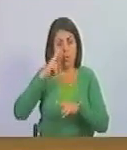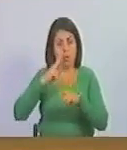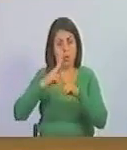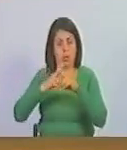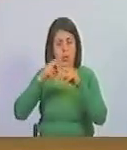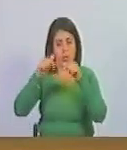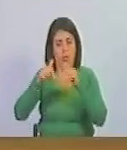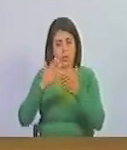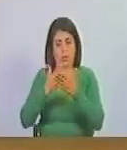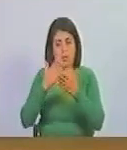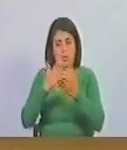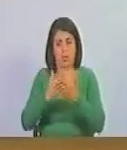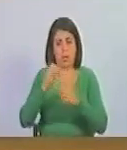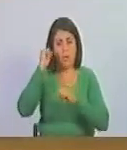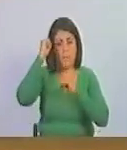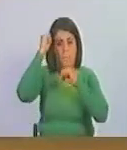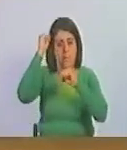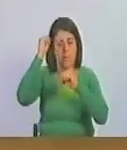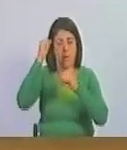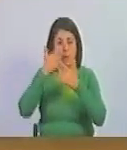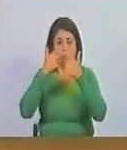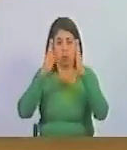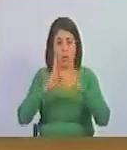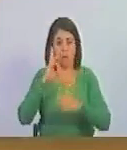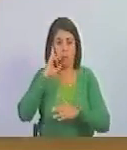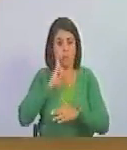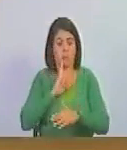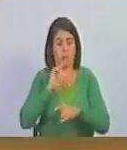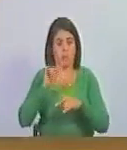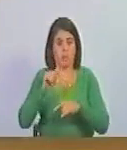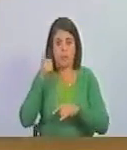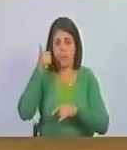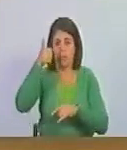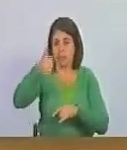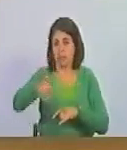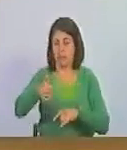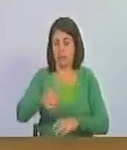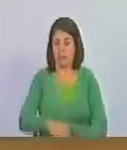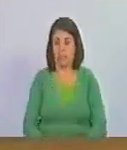hoy y siempre. ¡Que viva el libertador Simón Bolívar por siempre!